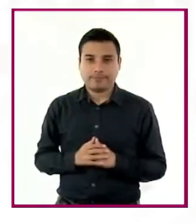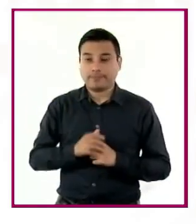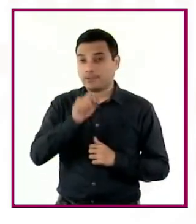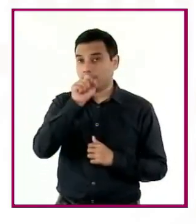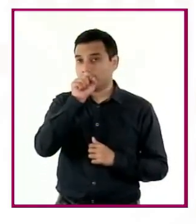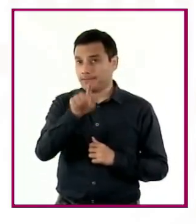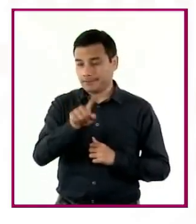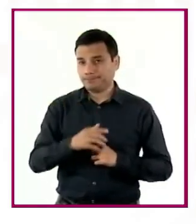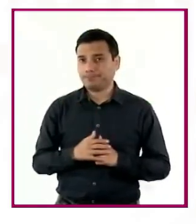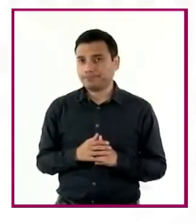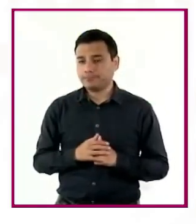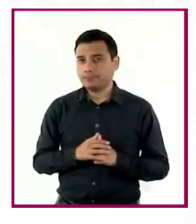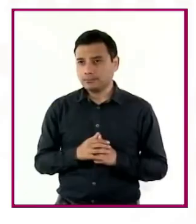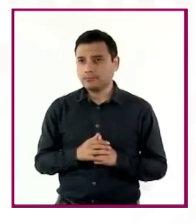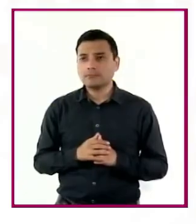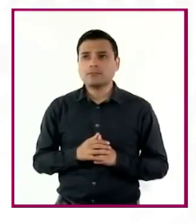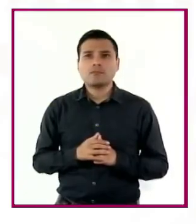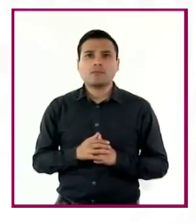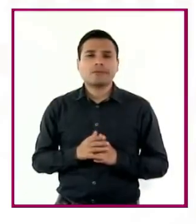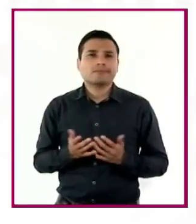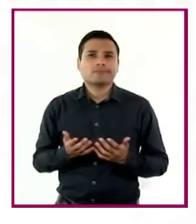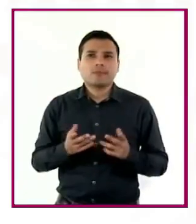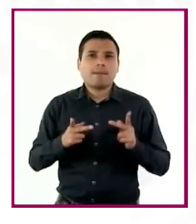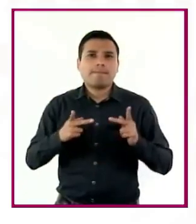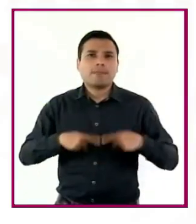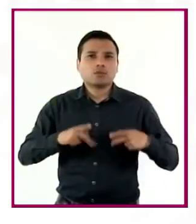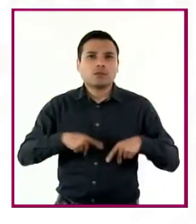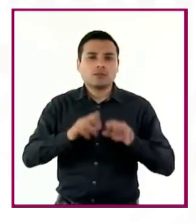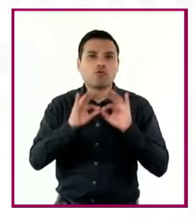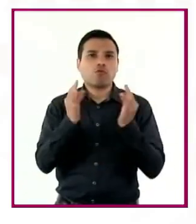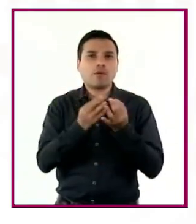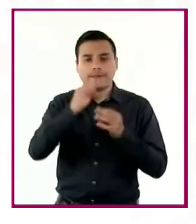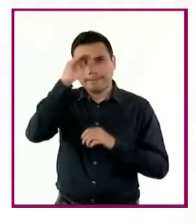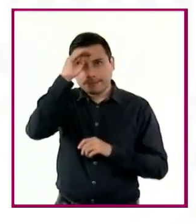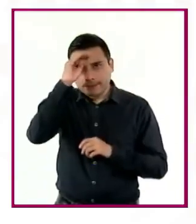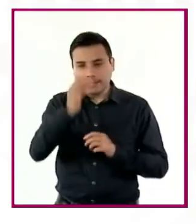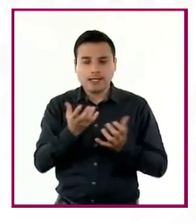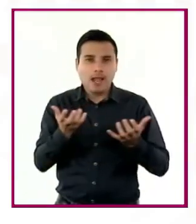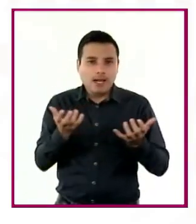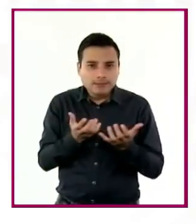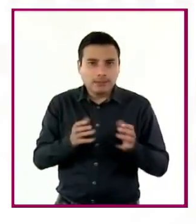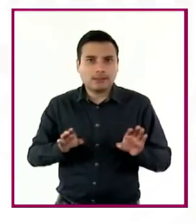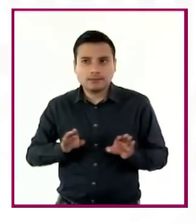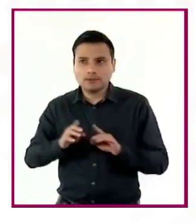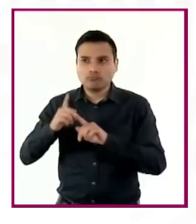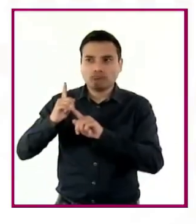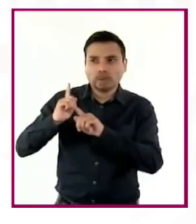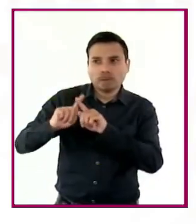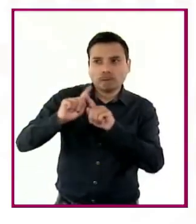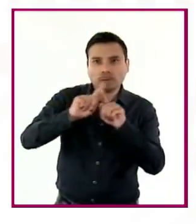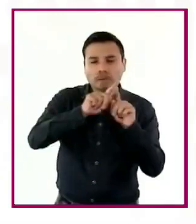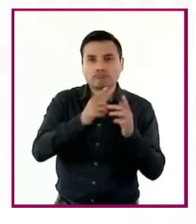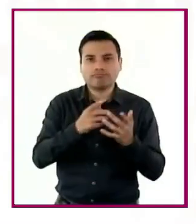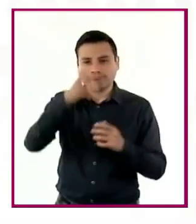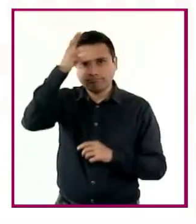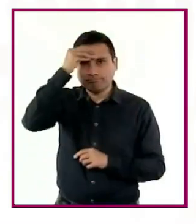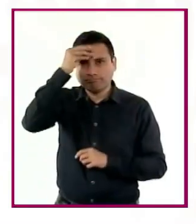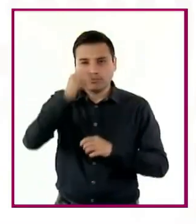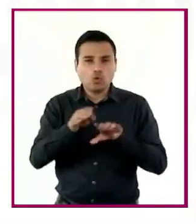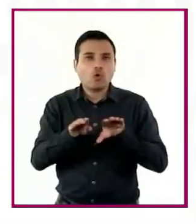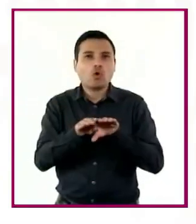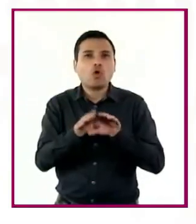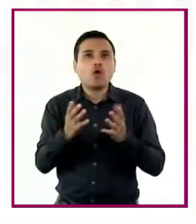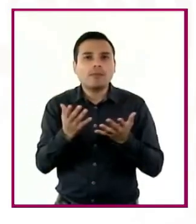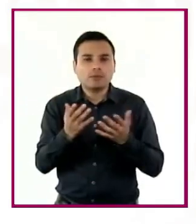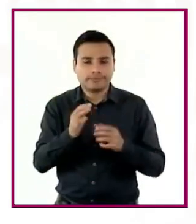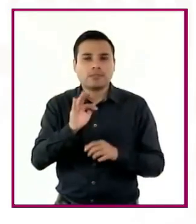valoración de las diversas formas de ser, pensar, actuar y relacionarse, se recomienda favorecer situaciones y escenarios en los que